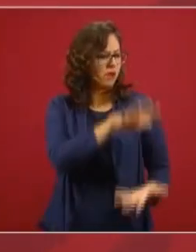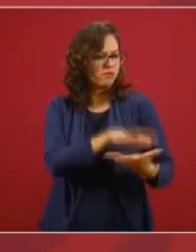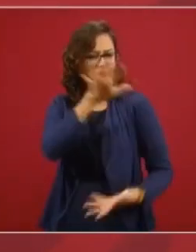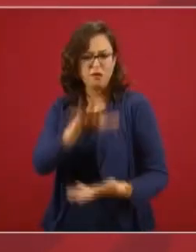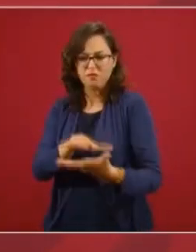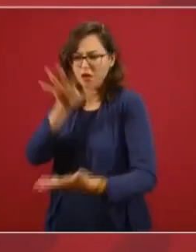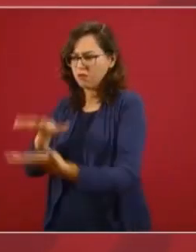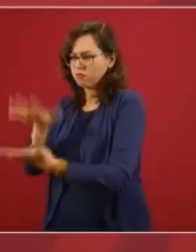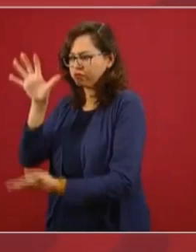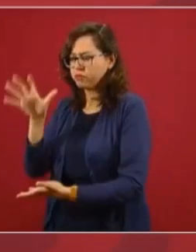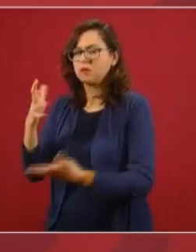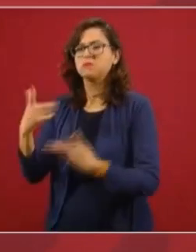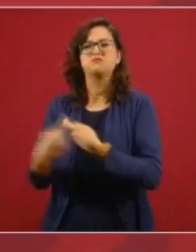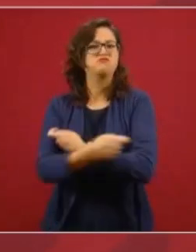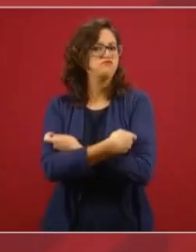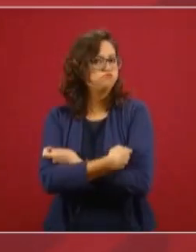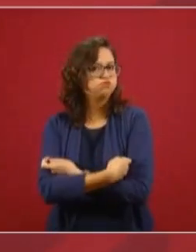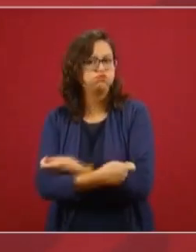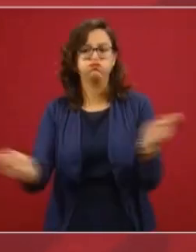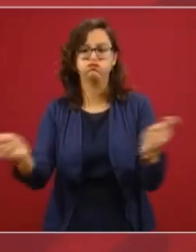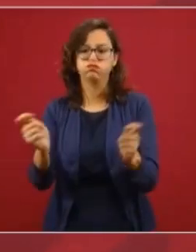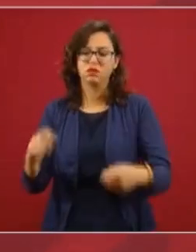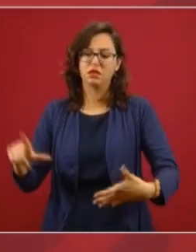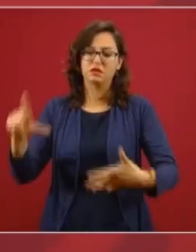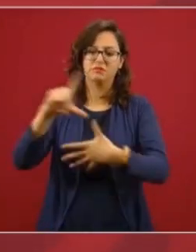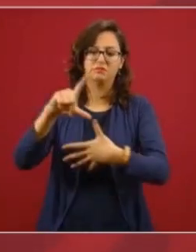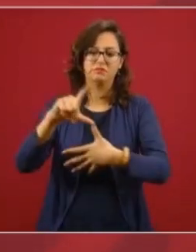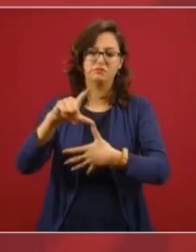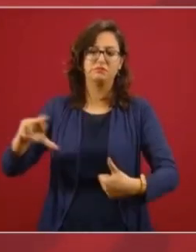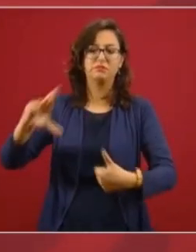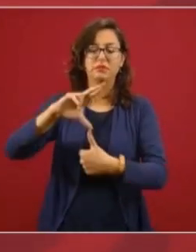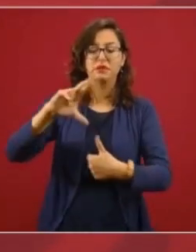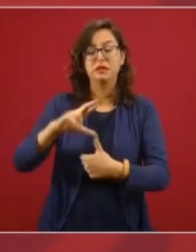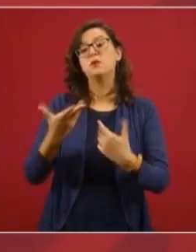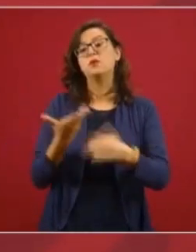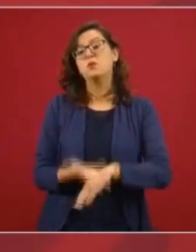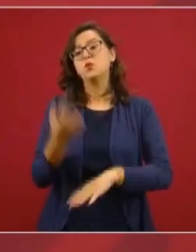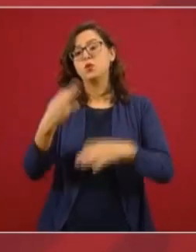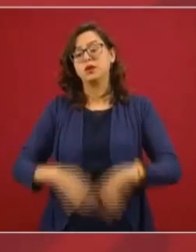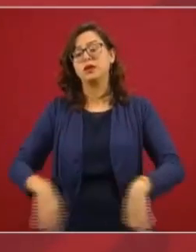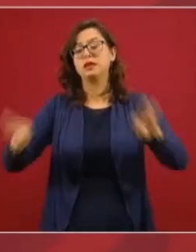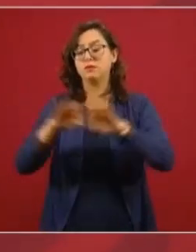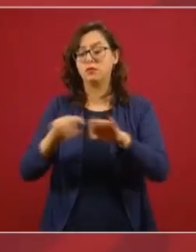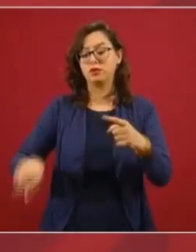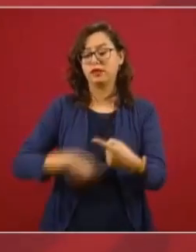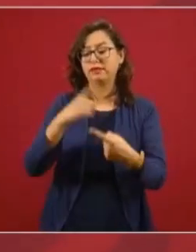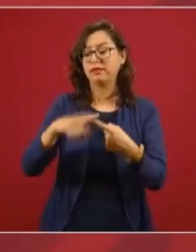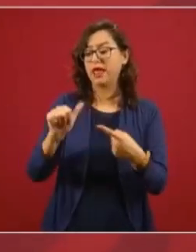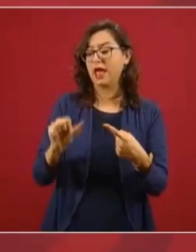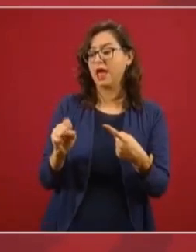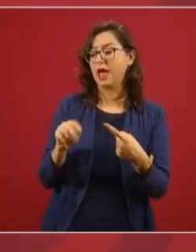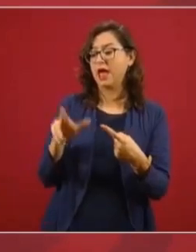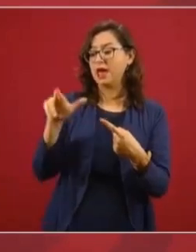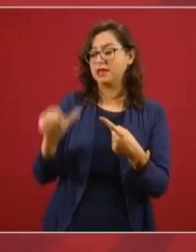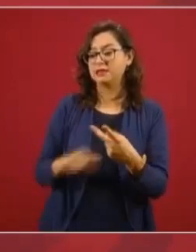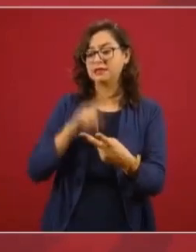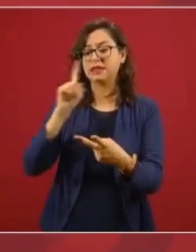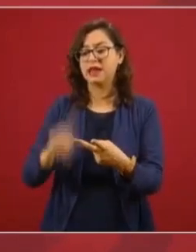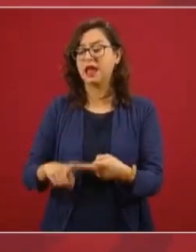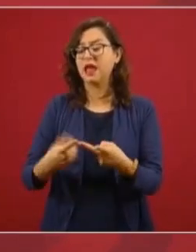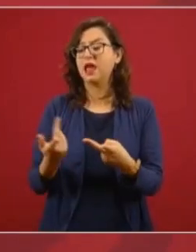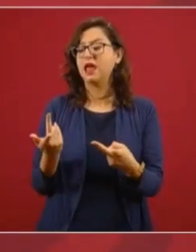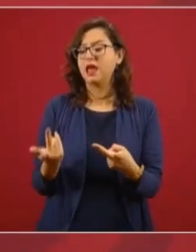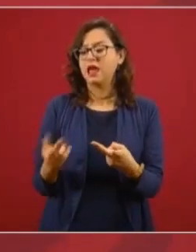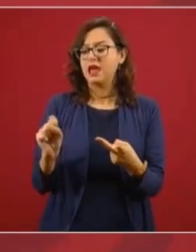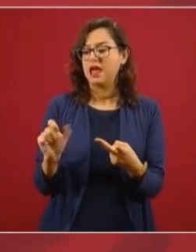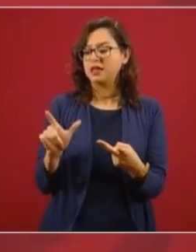que el propósito de AstraZeneca, de la Fundación Slim y de la Universidad de Oxford